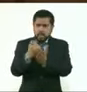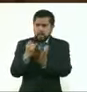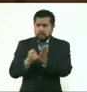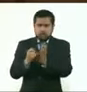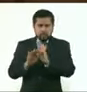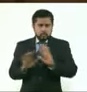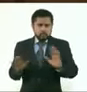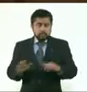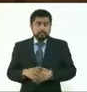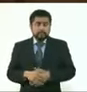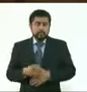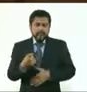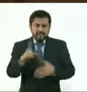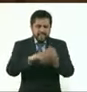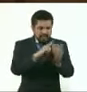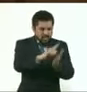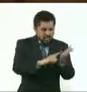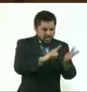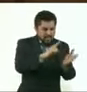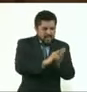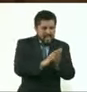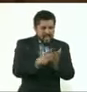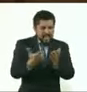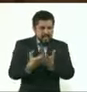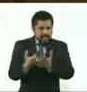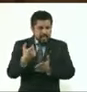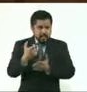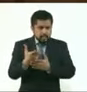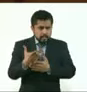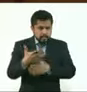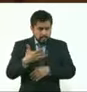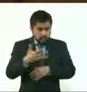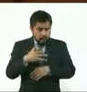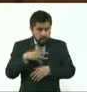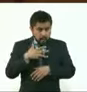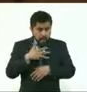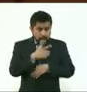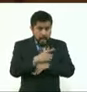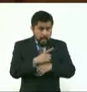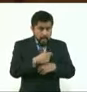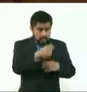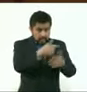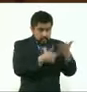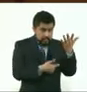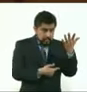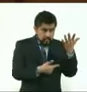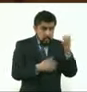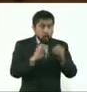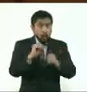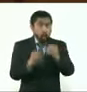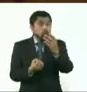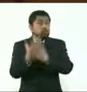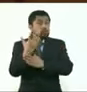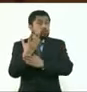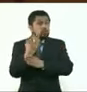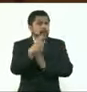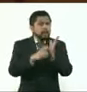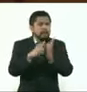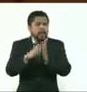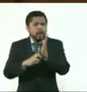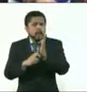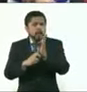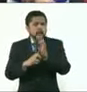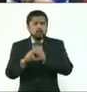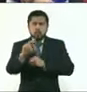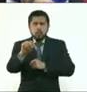el Código Fiscal no menciona que sean para autos de lujo, ¿se hará una modificación, se va a hacer una nueva redacción? Así se está aplicando,